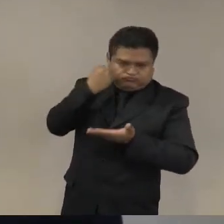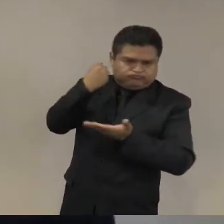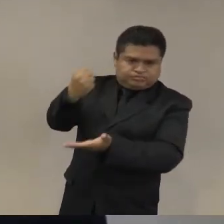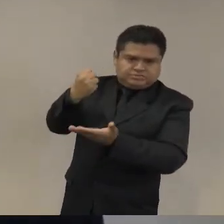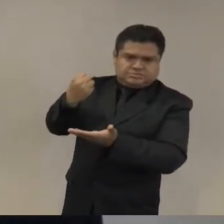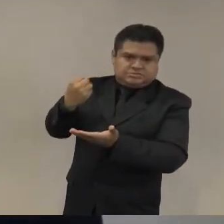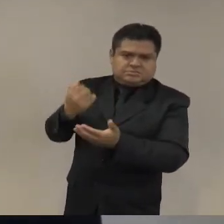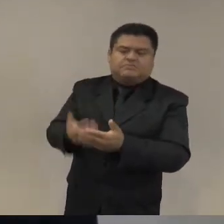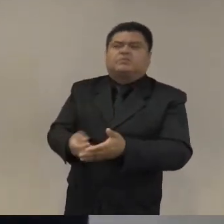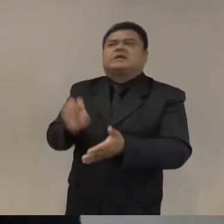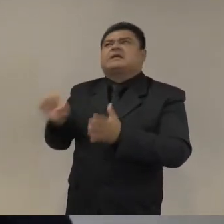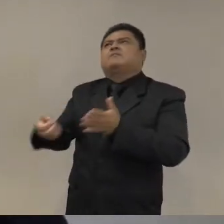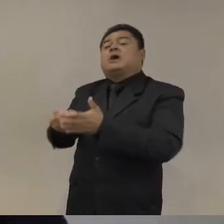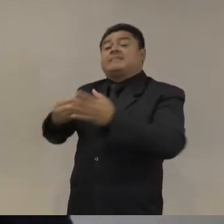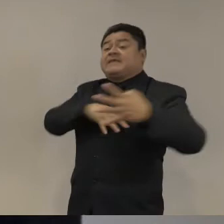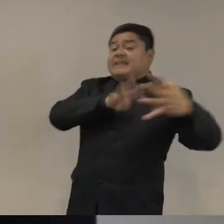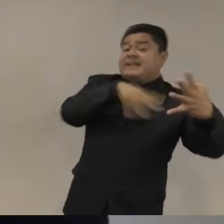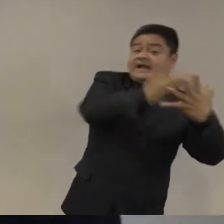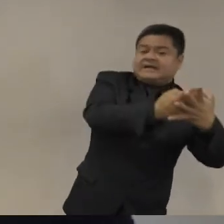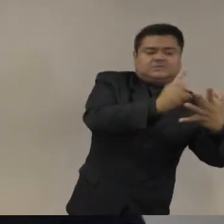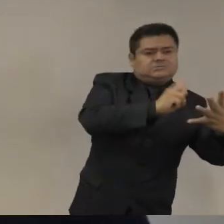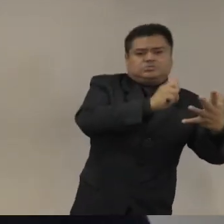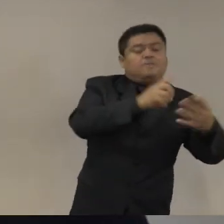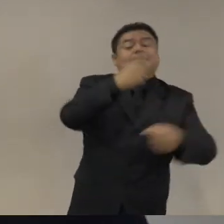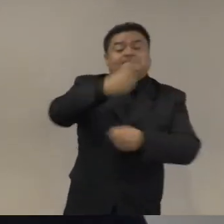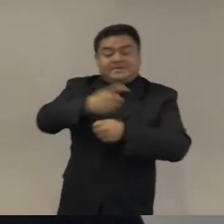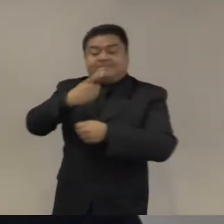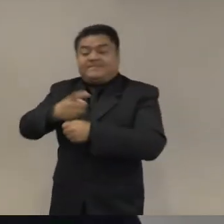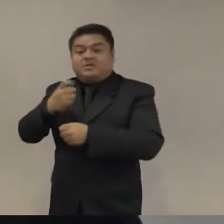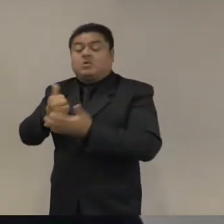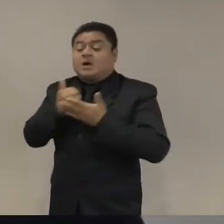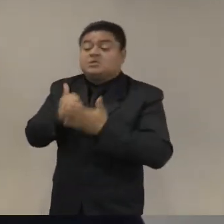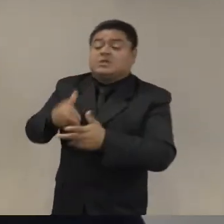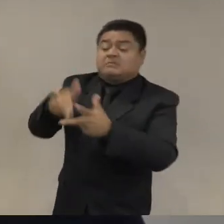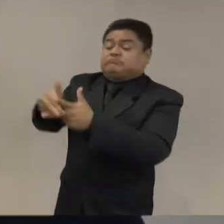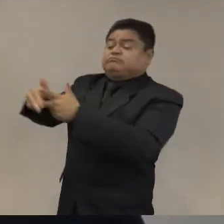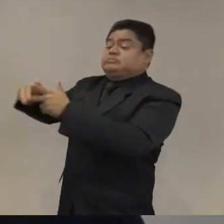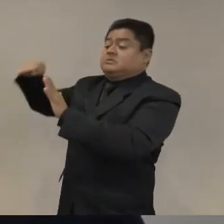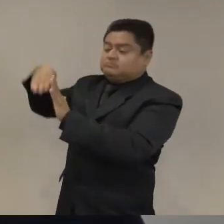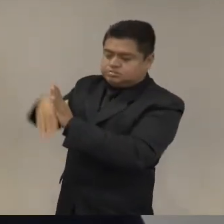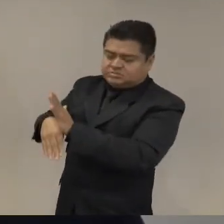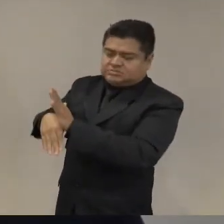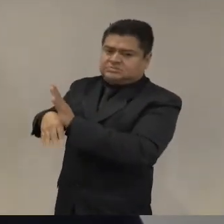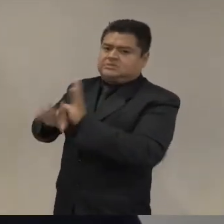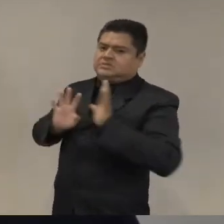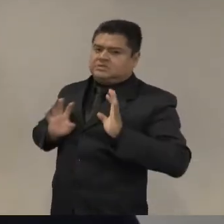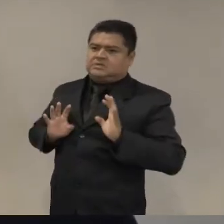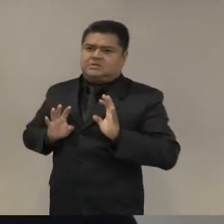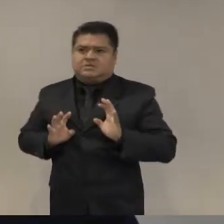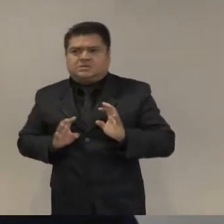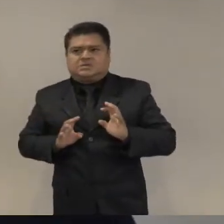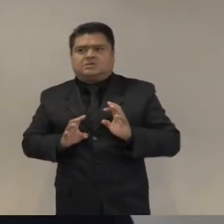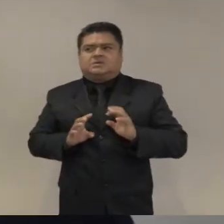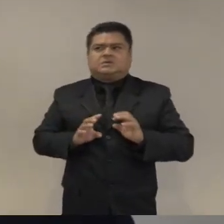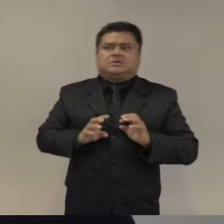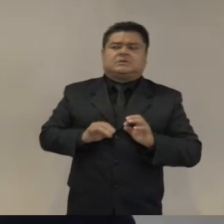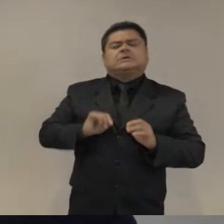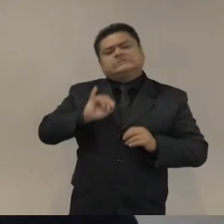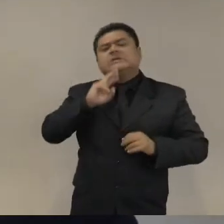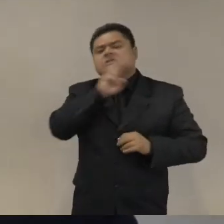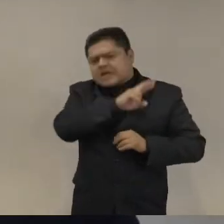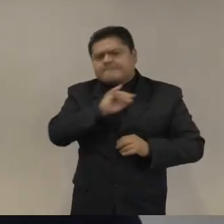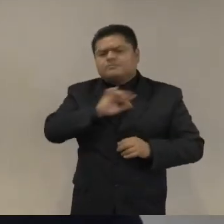fortalecer el sistema penitenciario pero eso debe ser una secuencia muy rápida